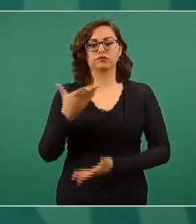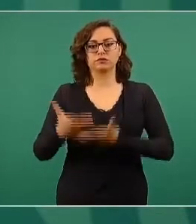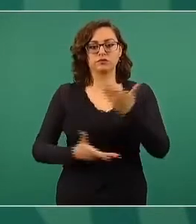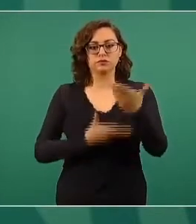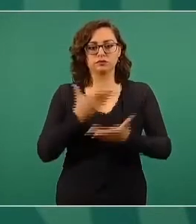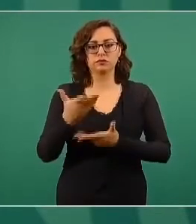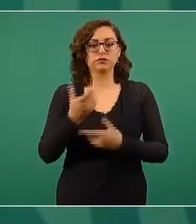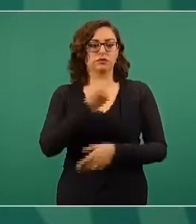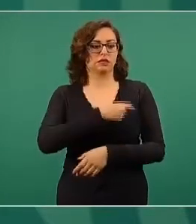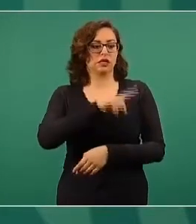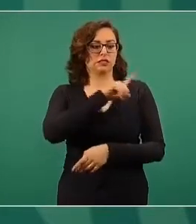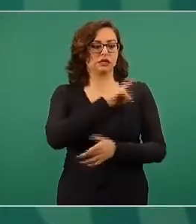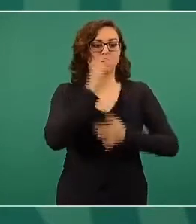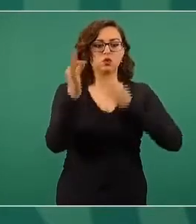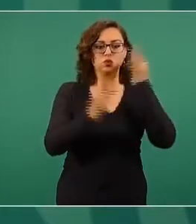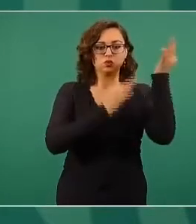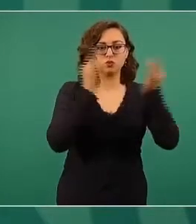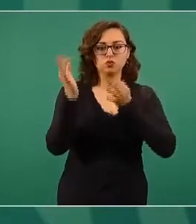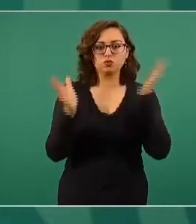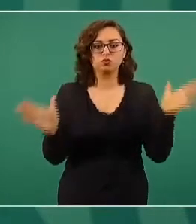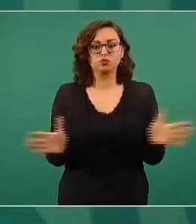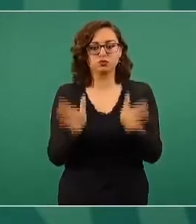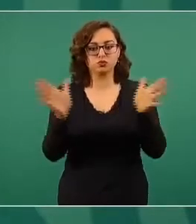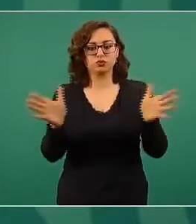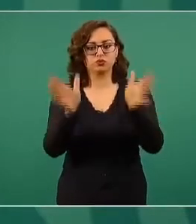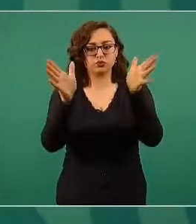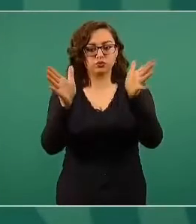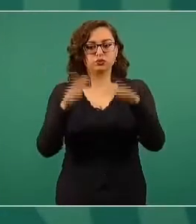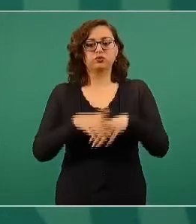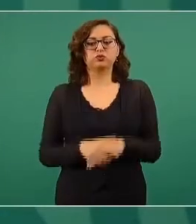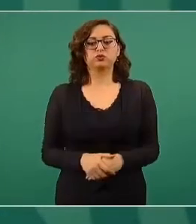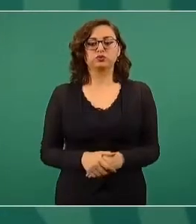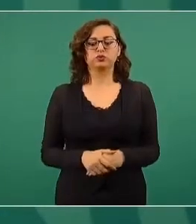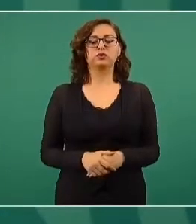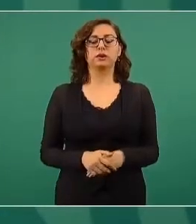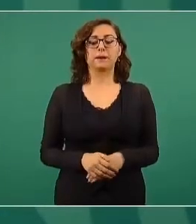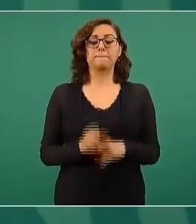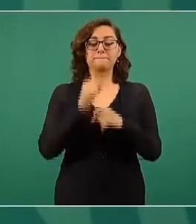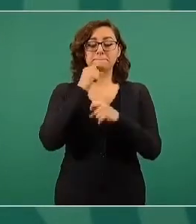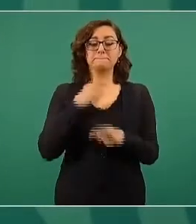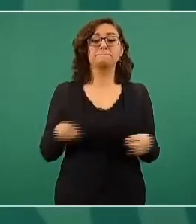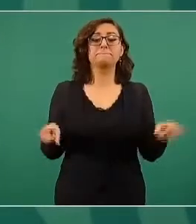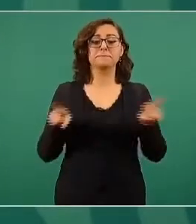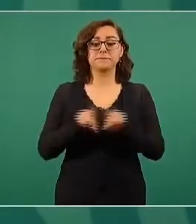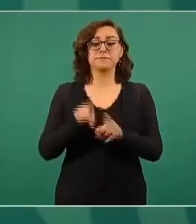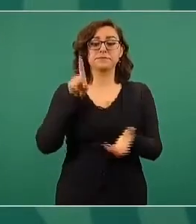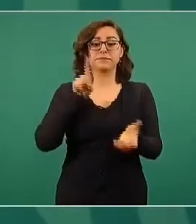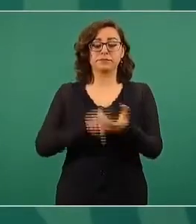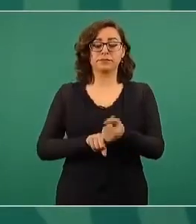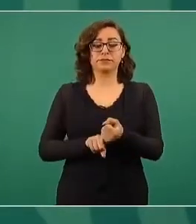servidores de la nación, participan también